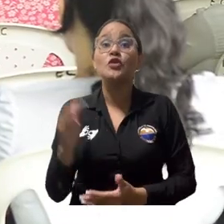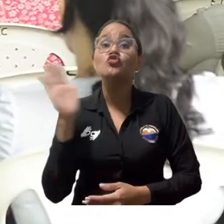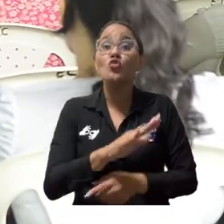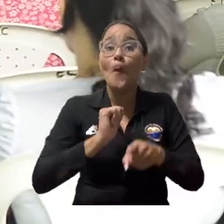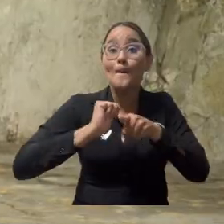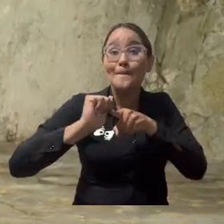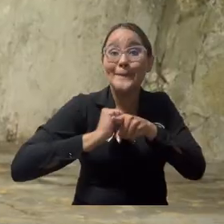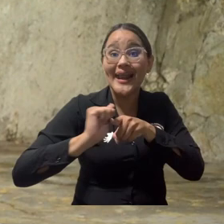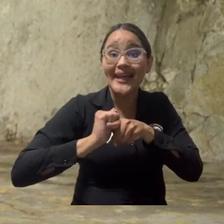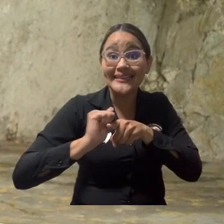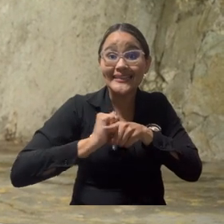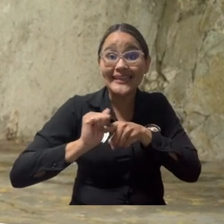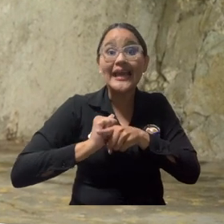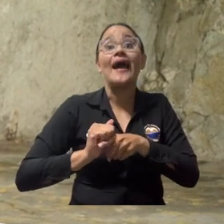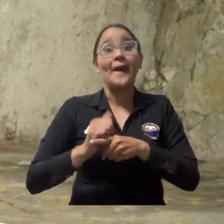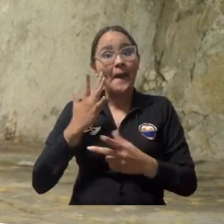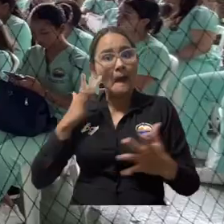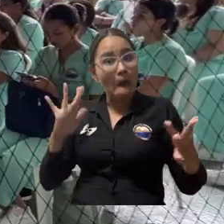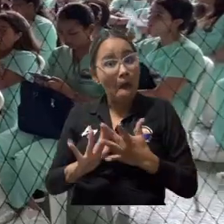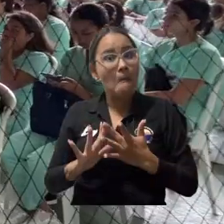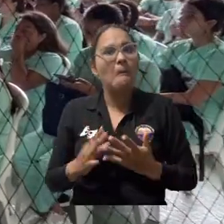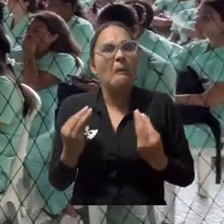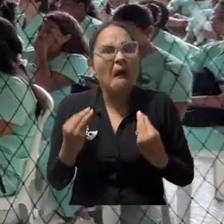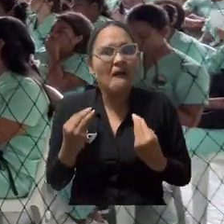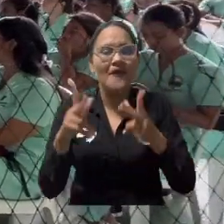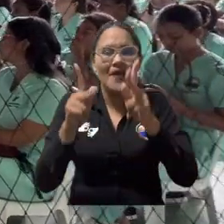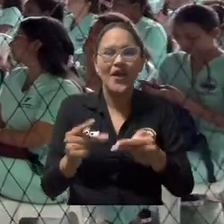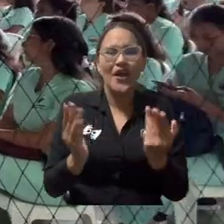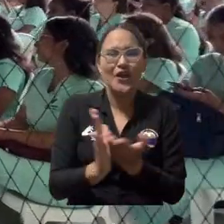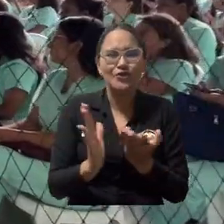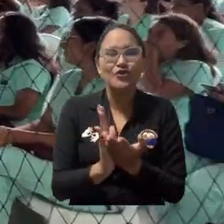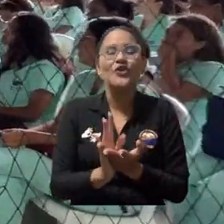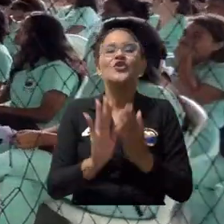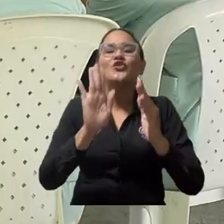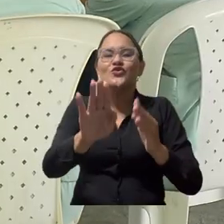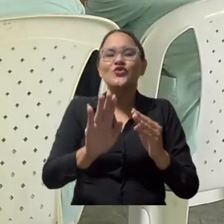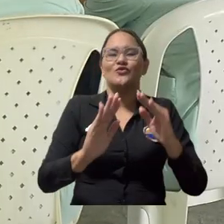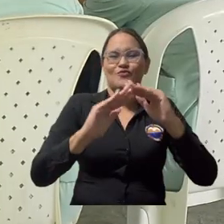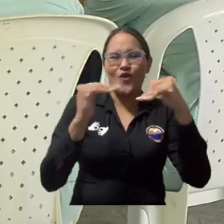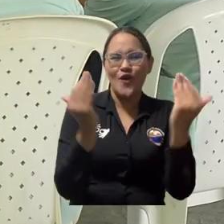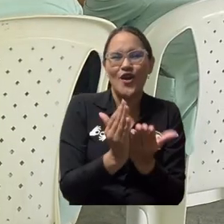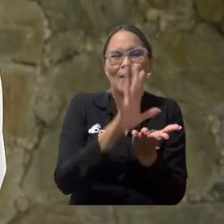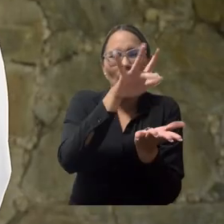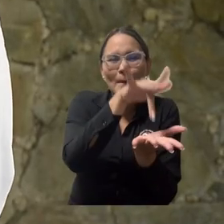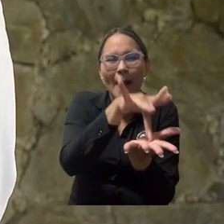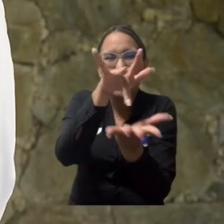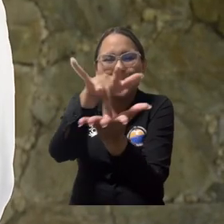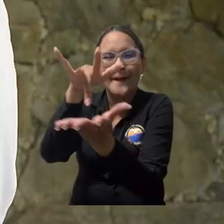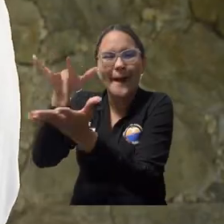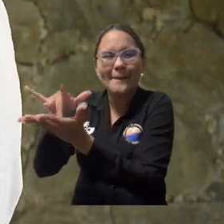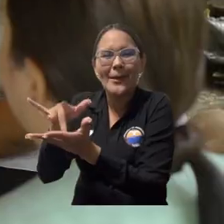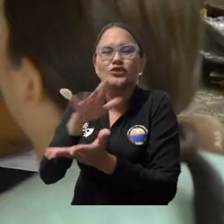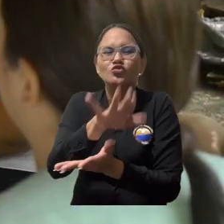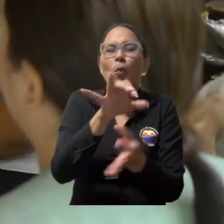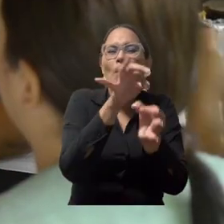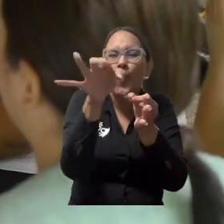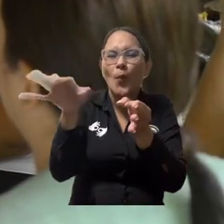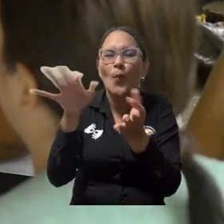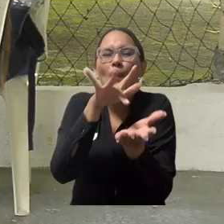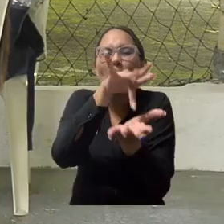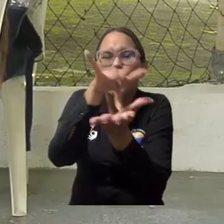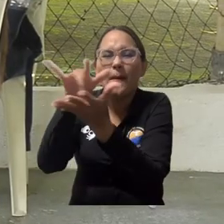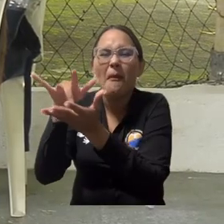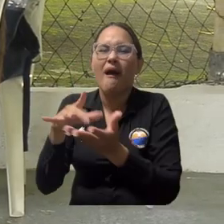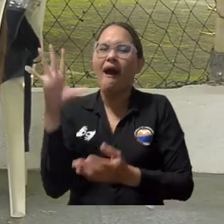pedagógica investigativa se convierte en el escenario donde los estudiantes pueden llegar hasta las instituciones educativas en contextos rurales